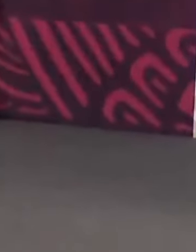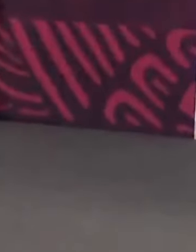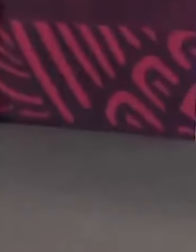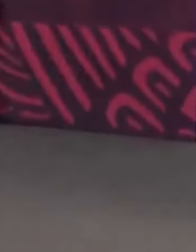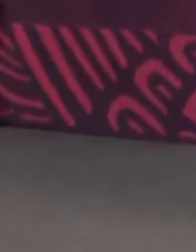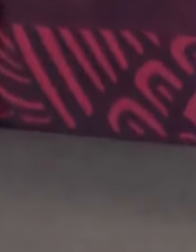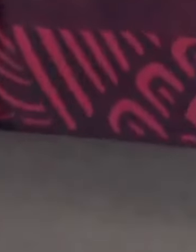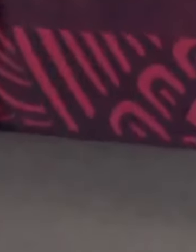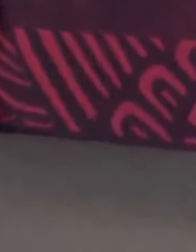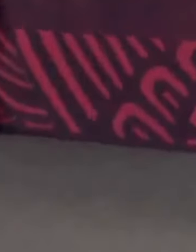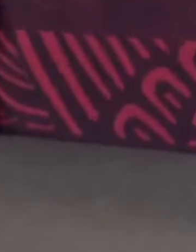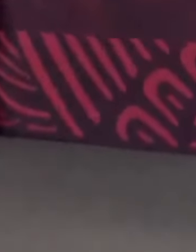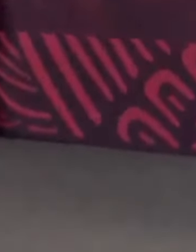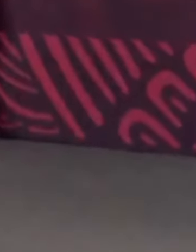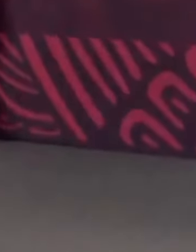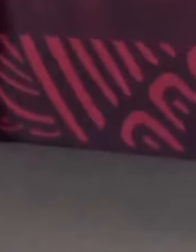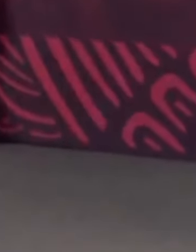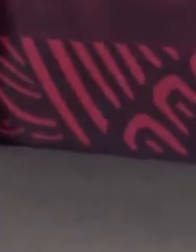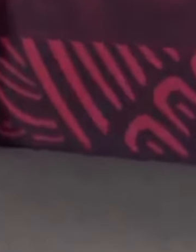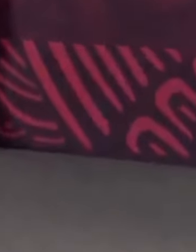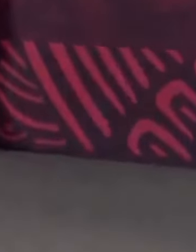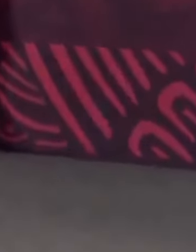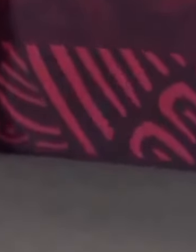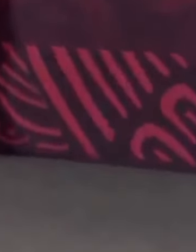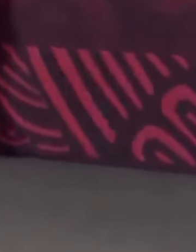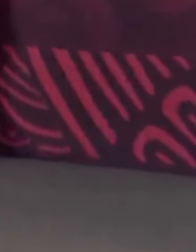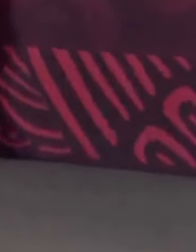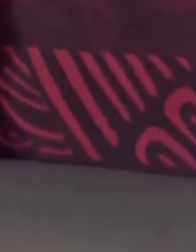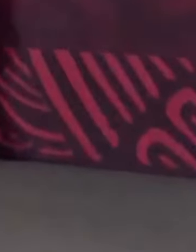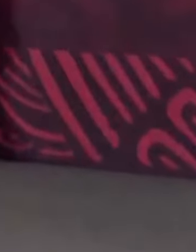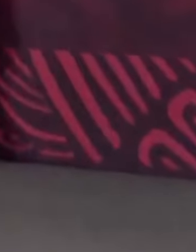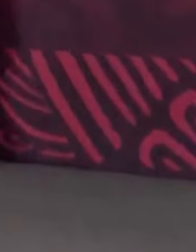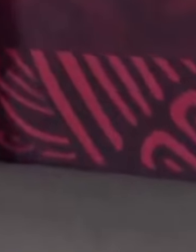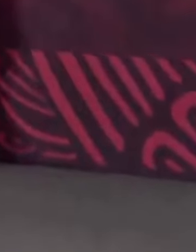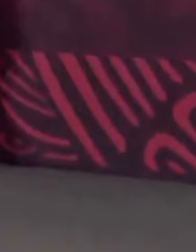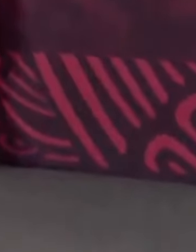¿Quién pompó? ¿Quién pompó?